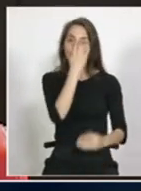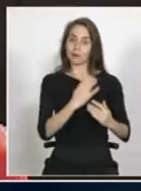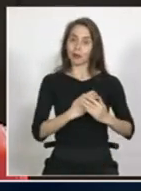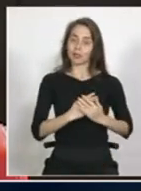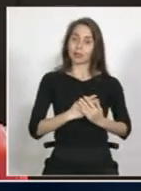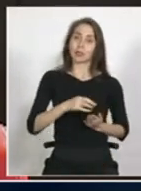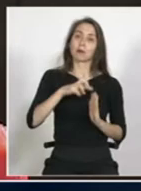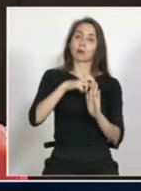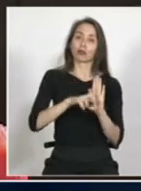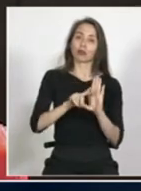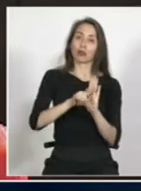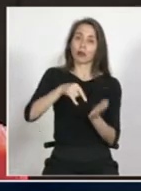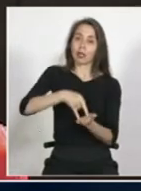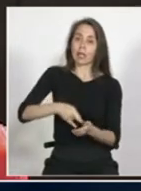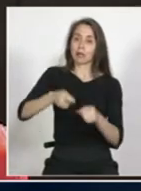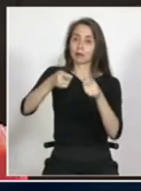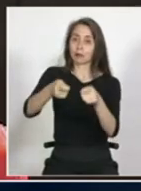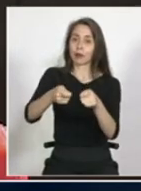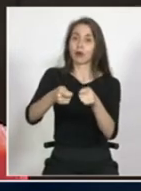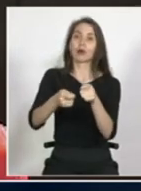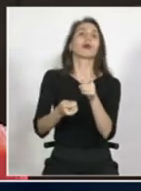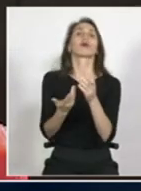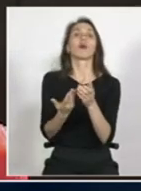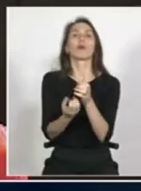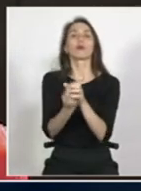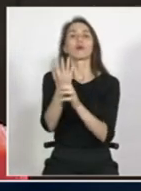al Congreso un proyecto de nueva ley de migración.